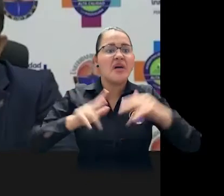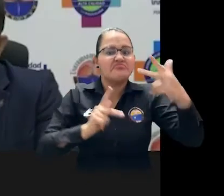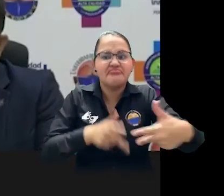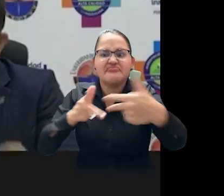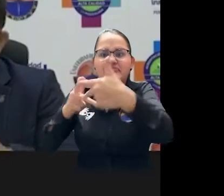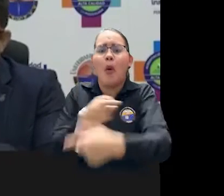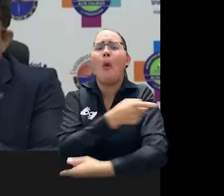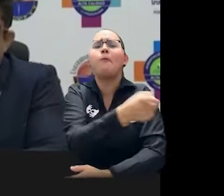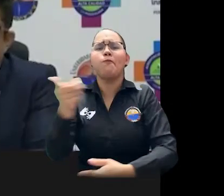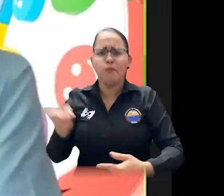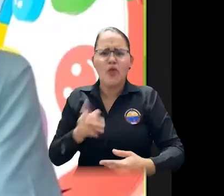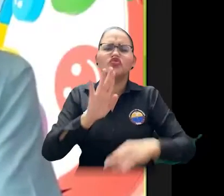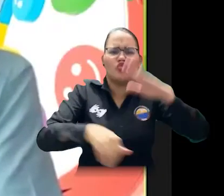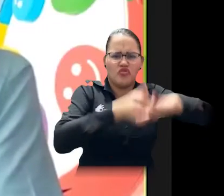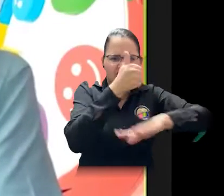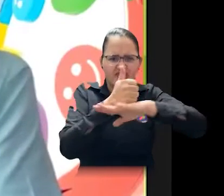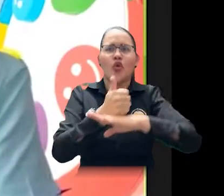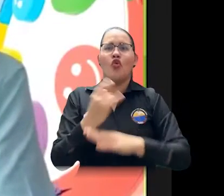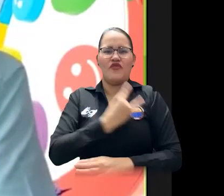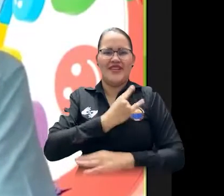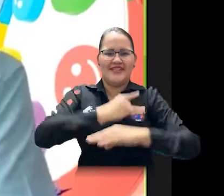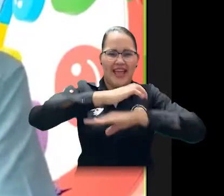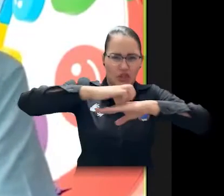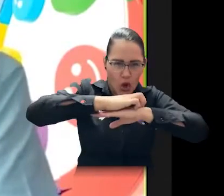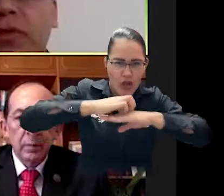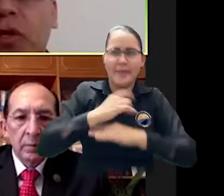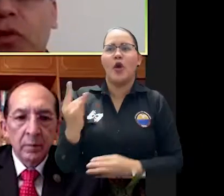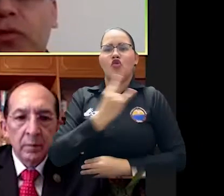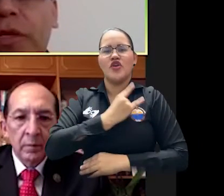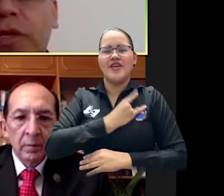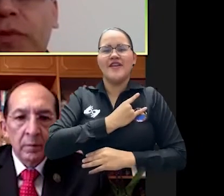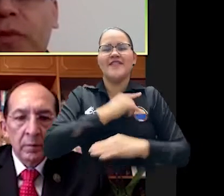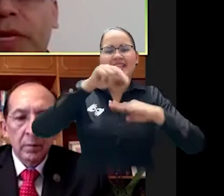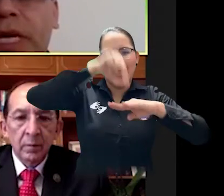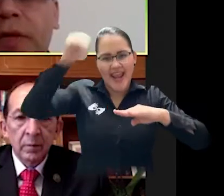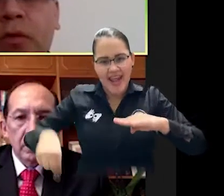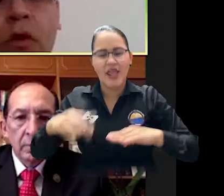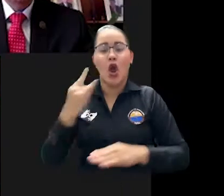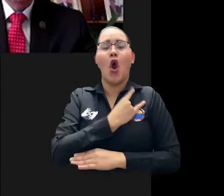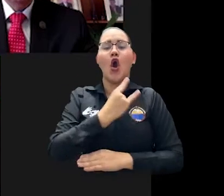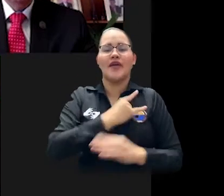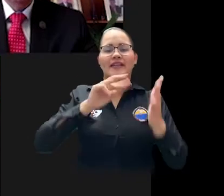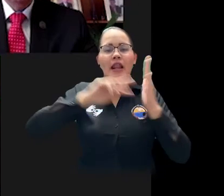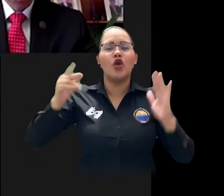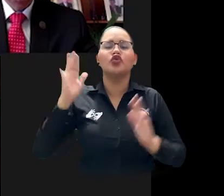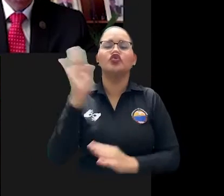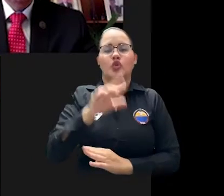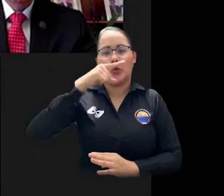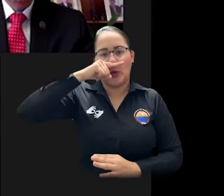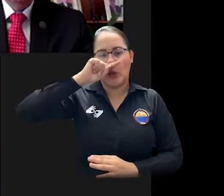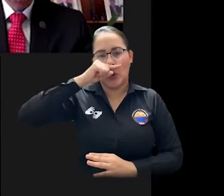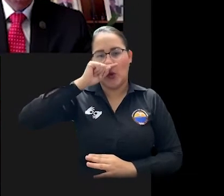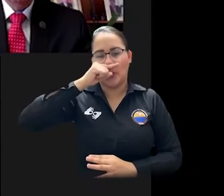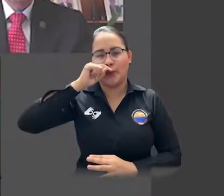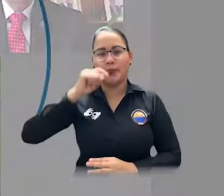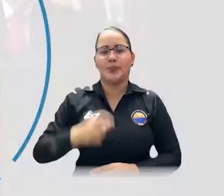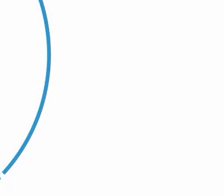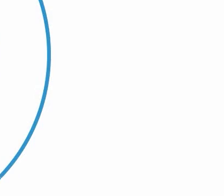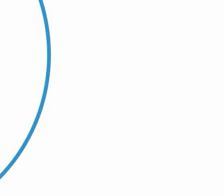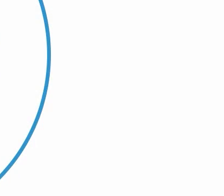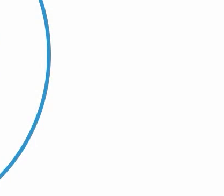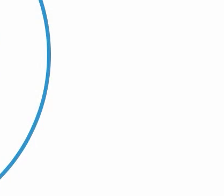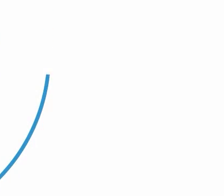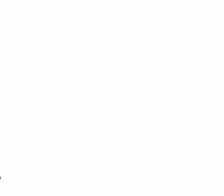espacio estuvieron además directivos de la Universidad del Tolima, Universidad del Nariño y la Universidad Tecnológica del Chocó.